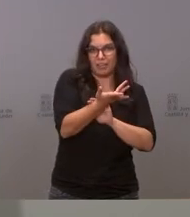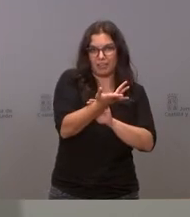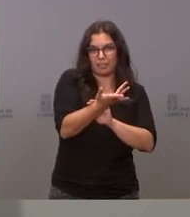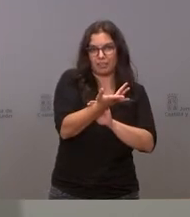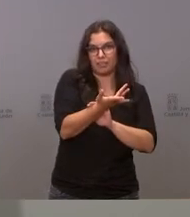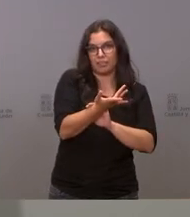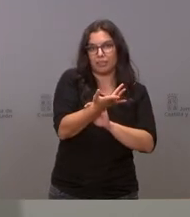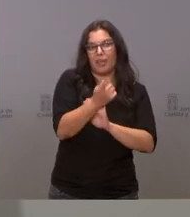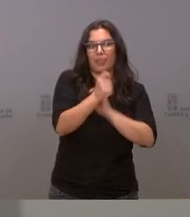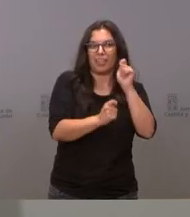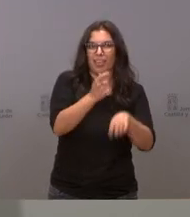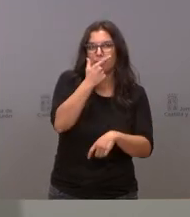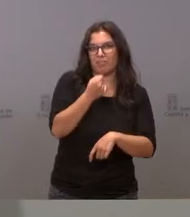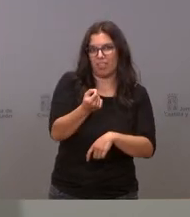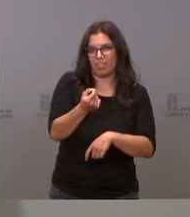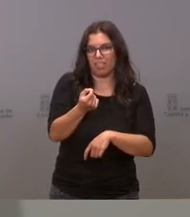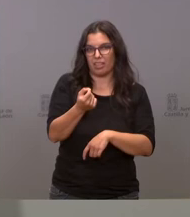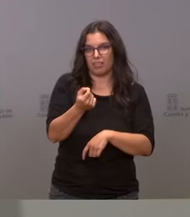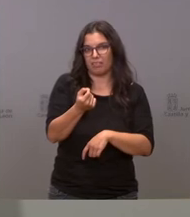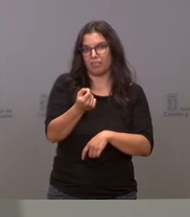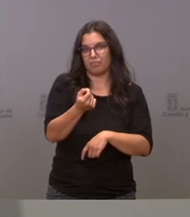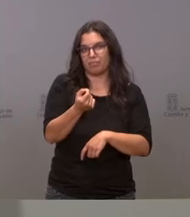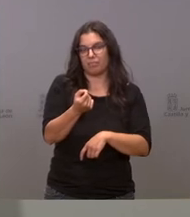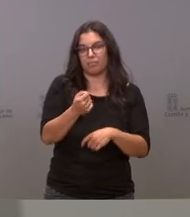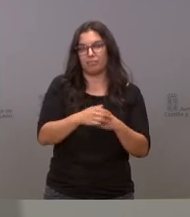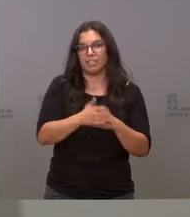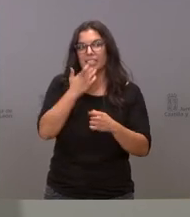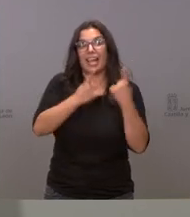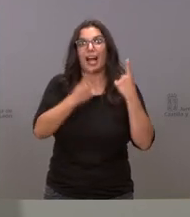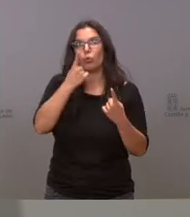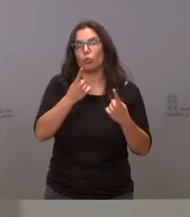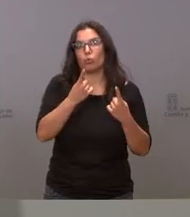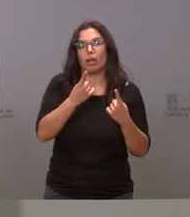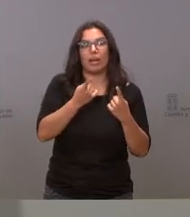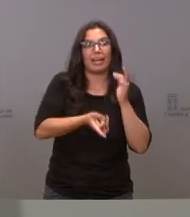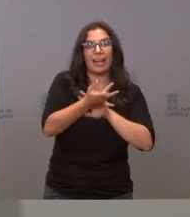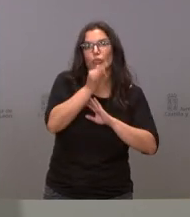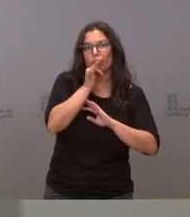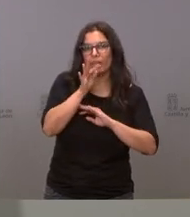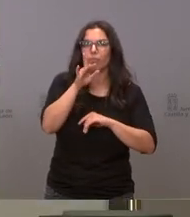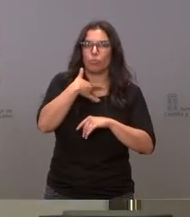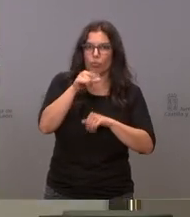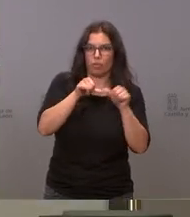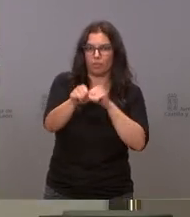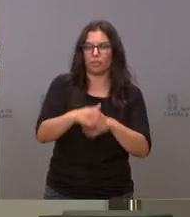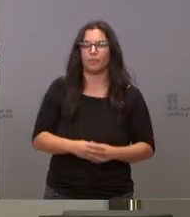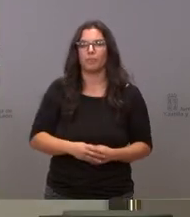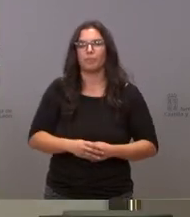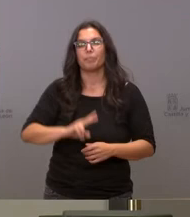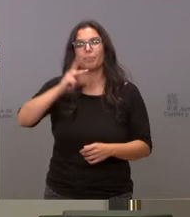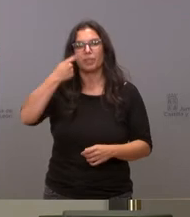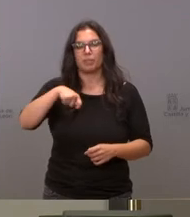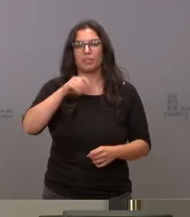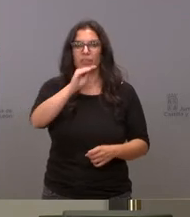mayor facilidad para crear mancomunidades allá donde no se habían creado en este momento Sí, vicepresidente sobre la